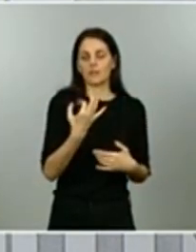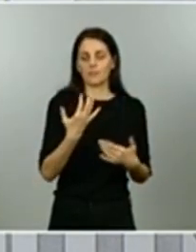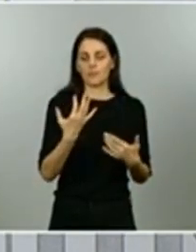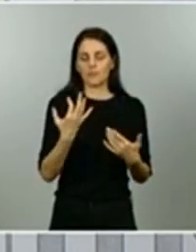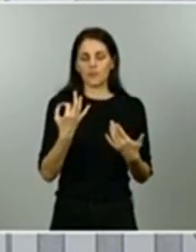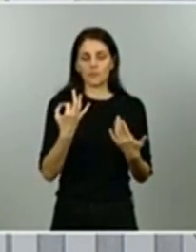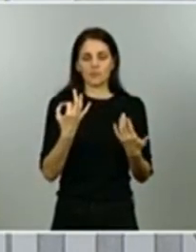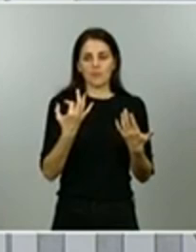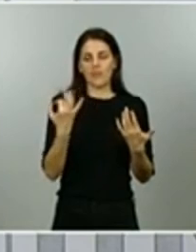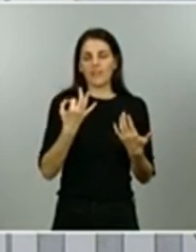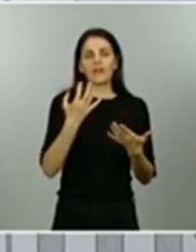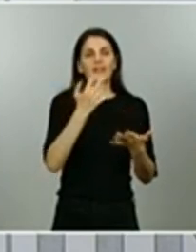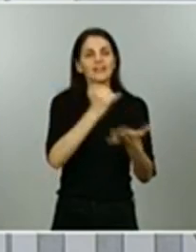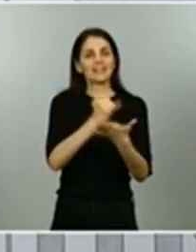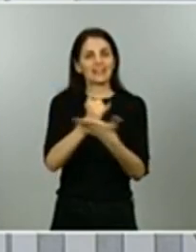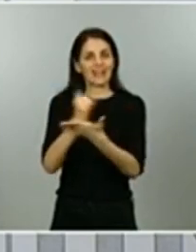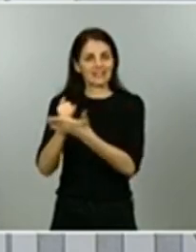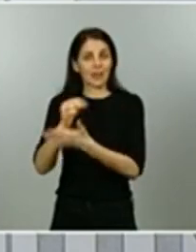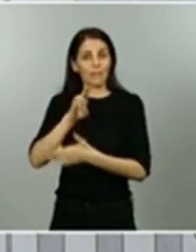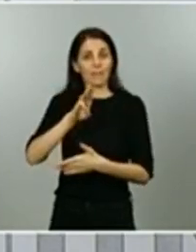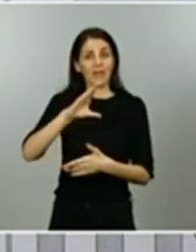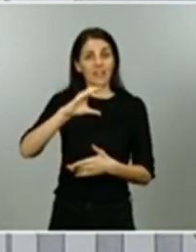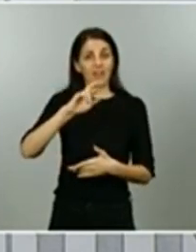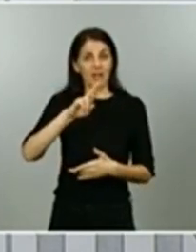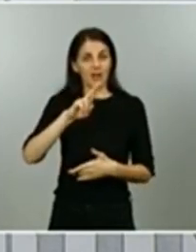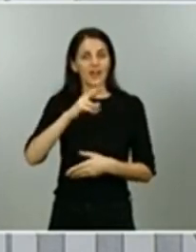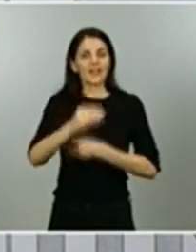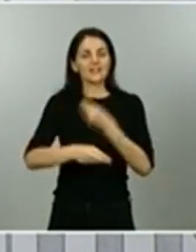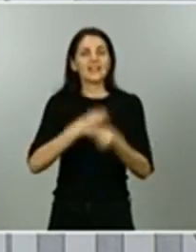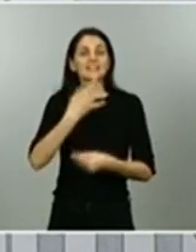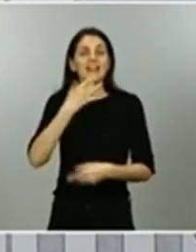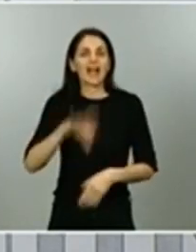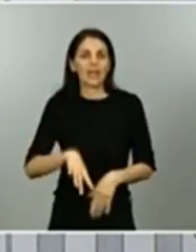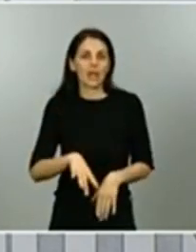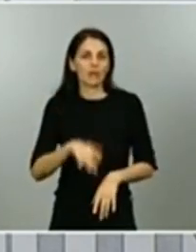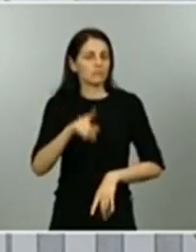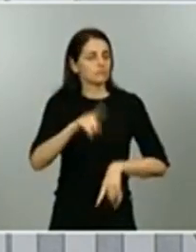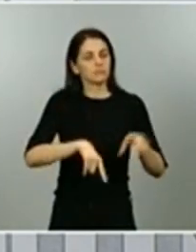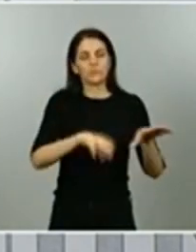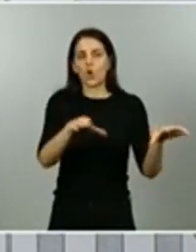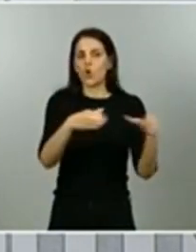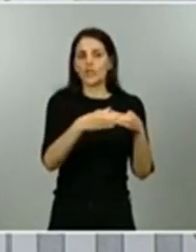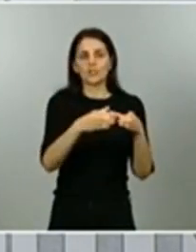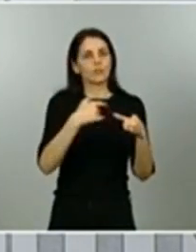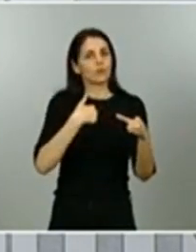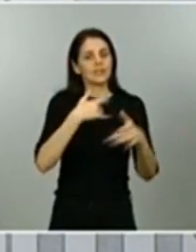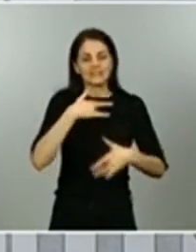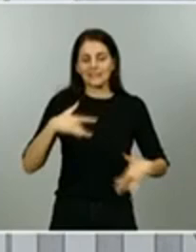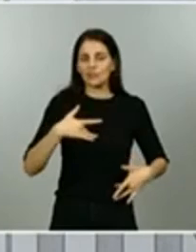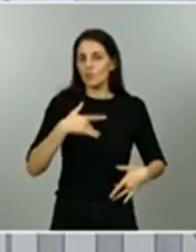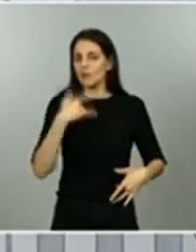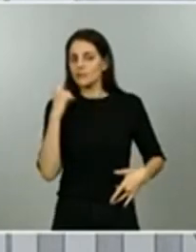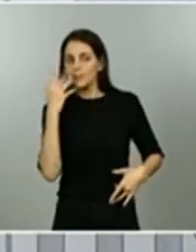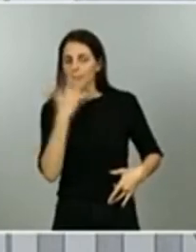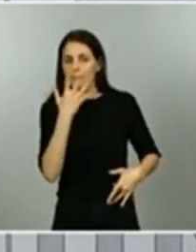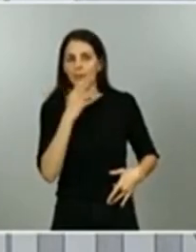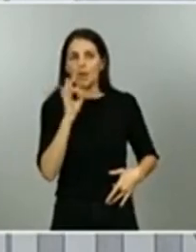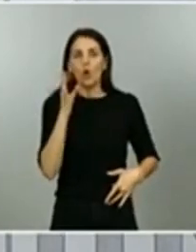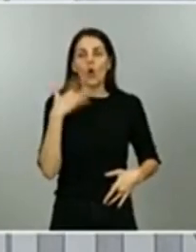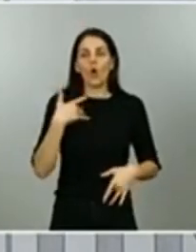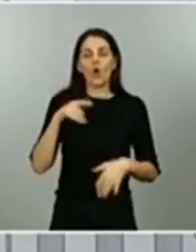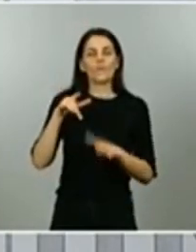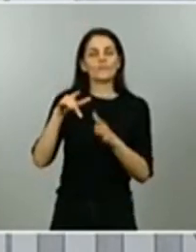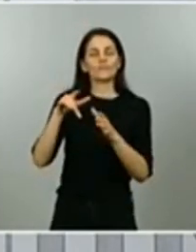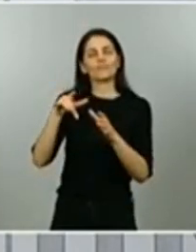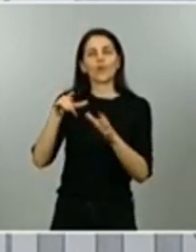PCR a aquellos colectivos que presenten sintomatología grave o leve o que sean contactos estrechos no